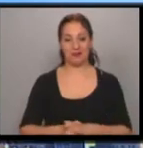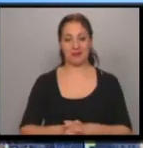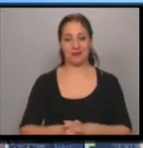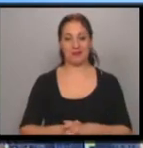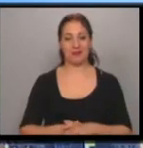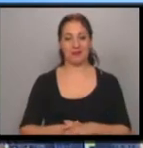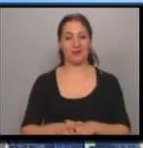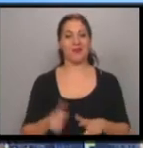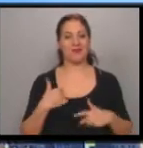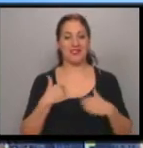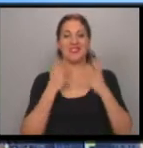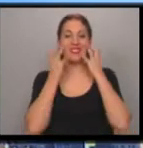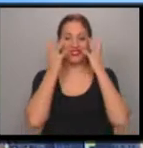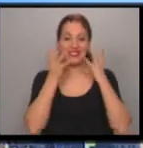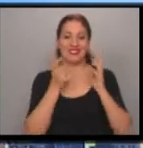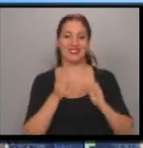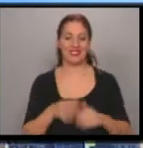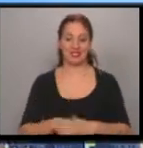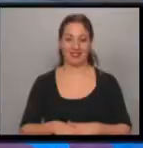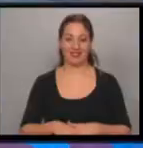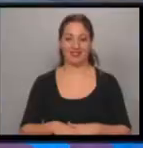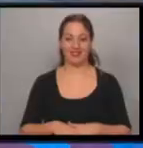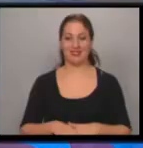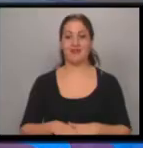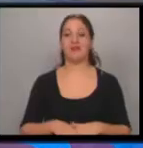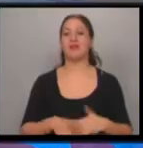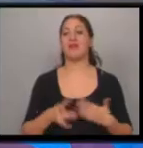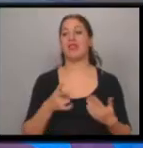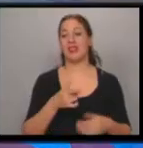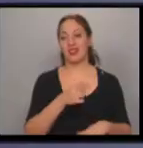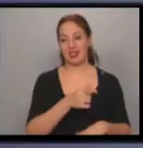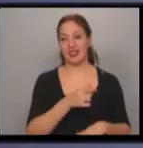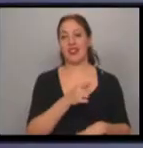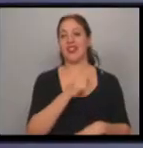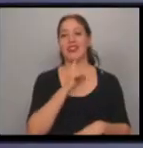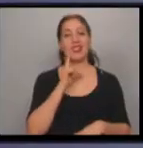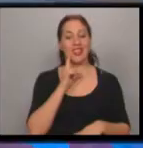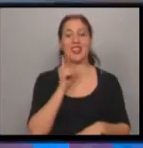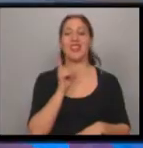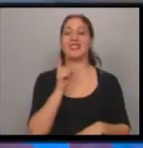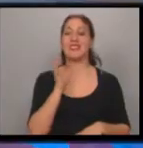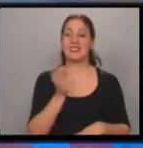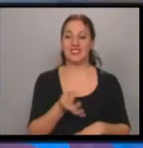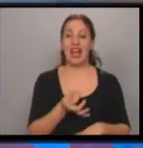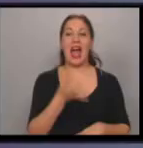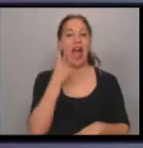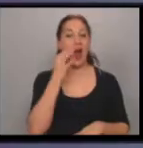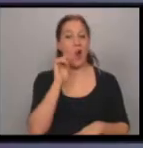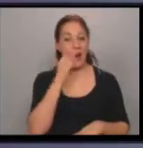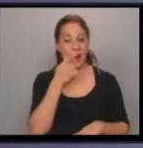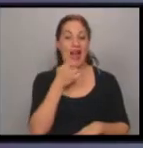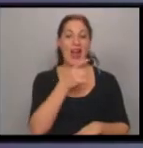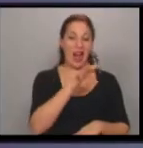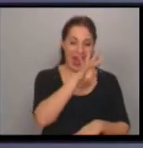No, yo me voy a poner colorado. Es muy diplomático, Tito, sabía que... No, no, es la verdad. Si algo bueno a Alejo, rápidamente tenía que decir algo bueno a Alejo.